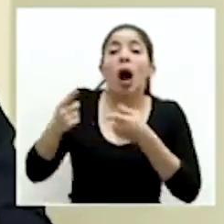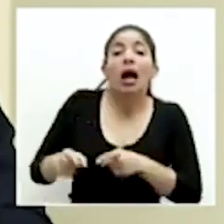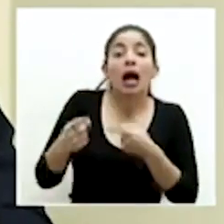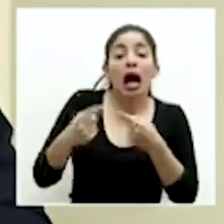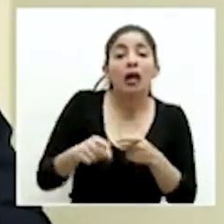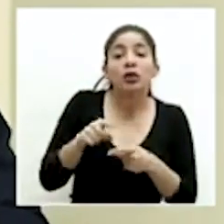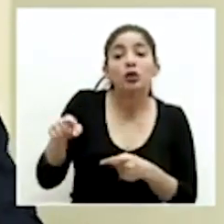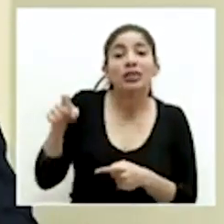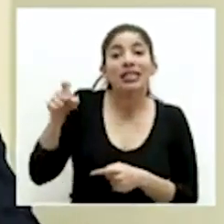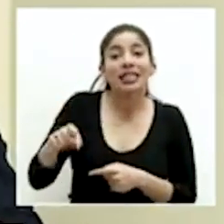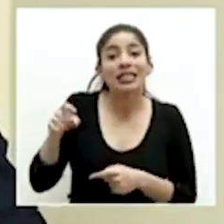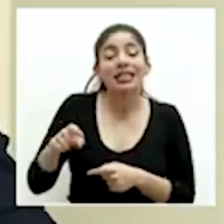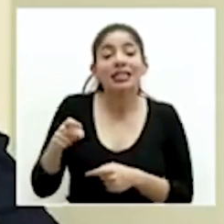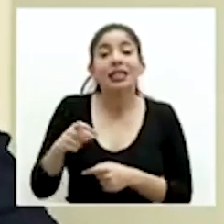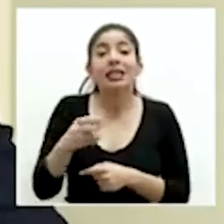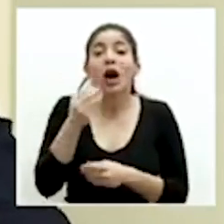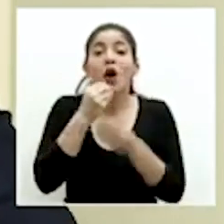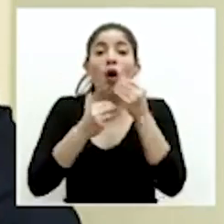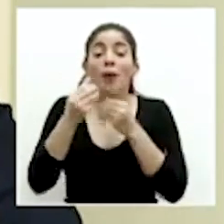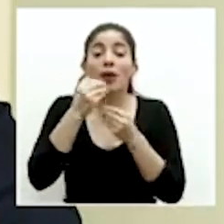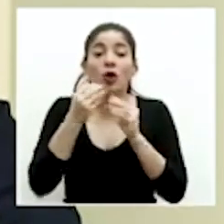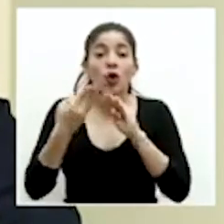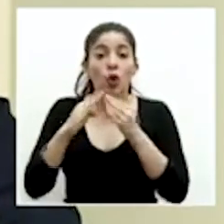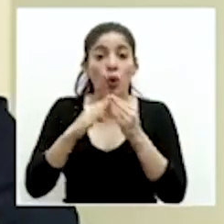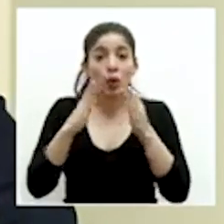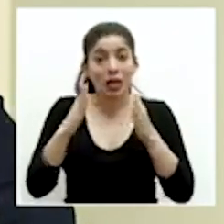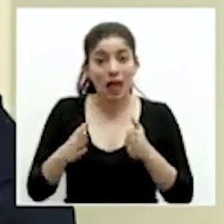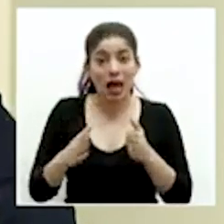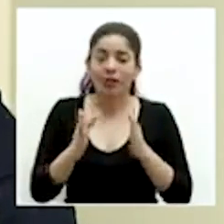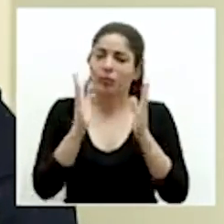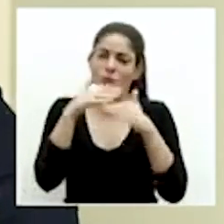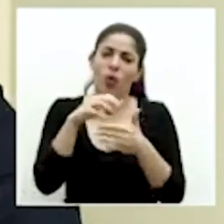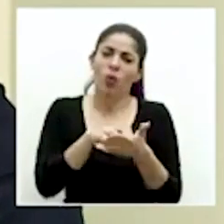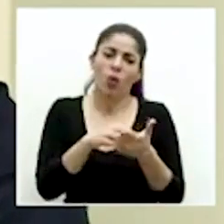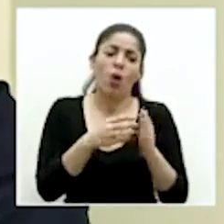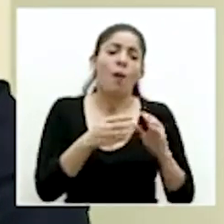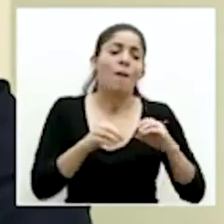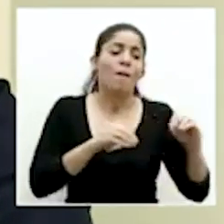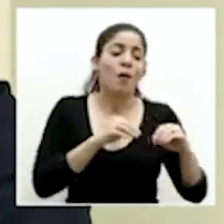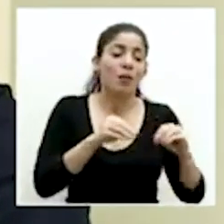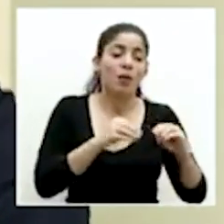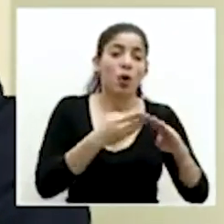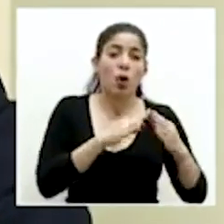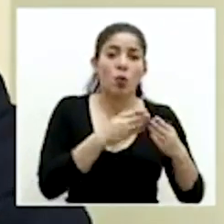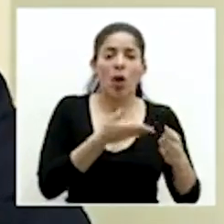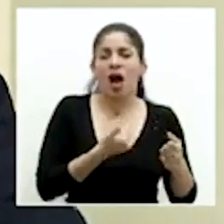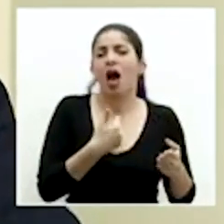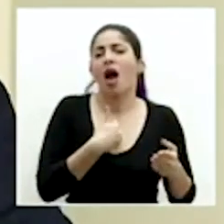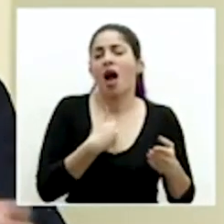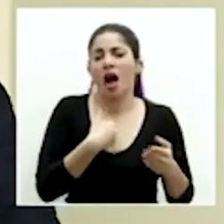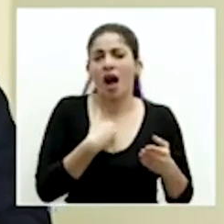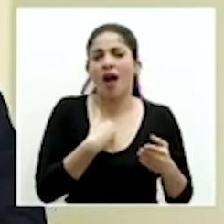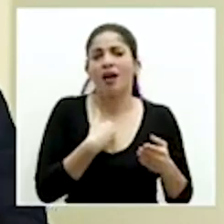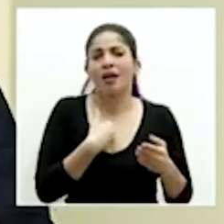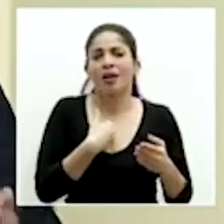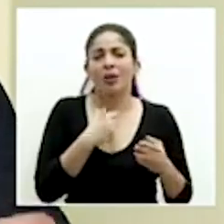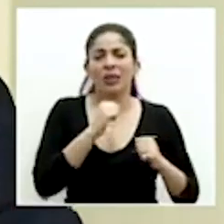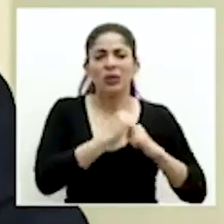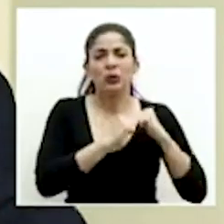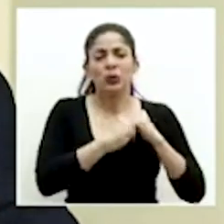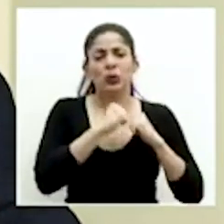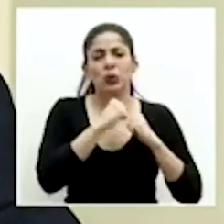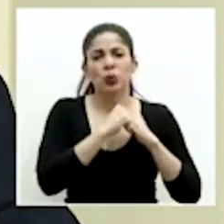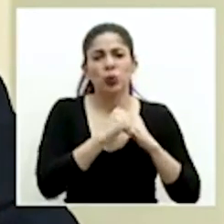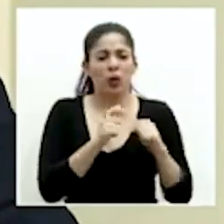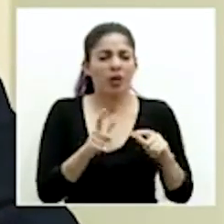que se requieran comedores comunitarios, sin lugar a dudas, el movimiento comunal goza de una plataforma, una estructura